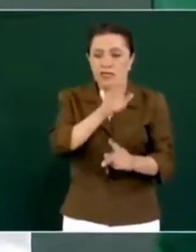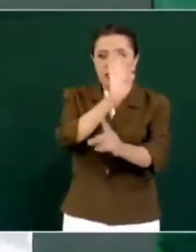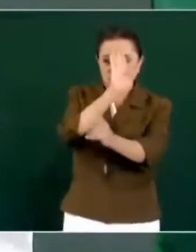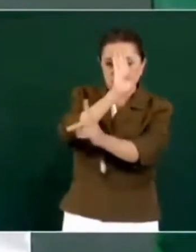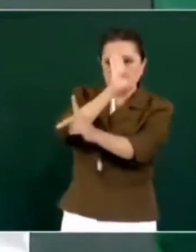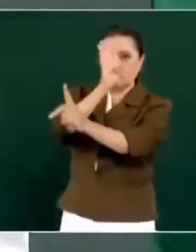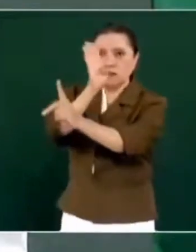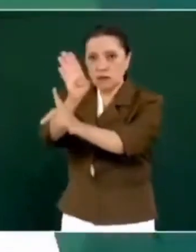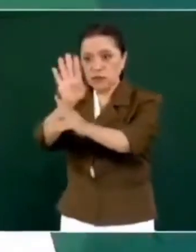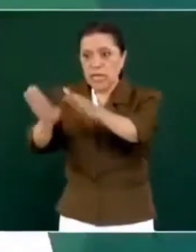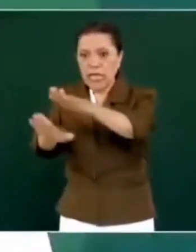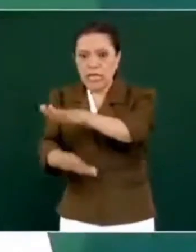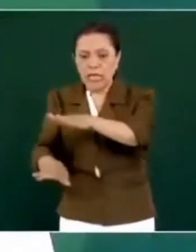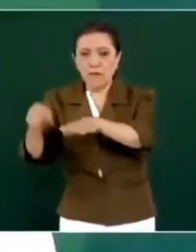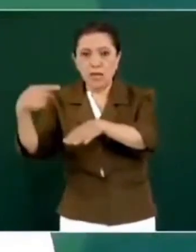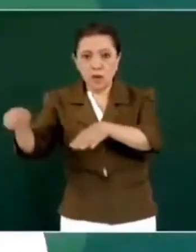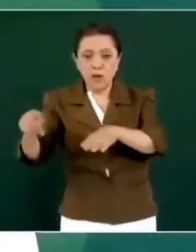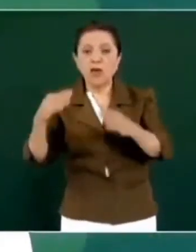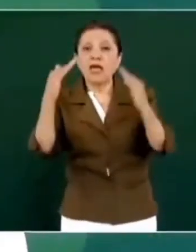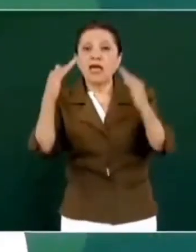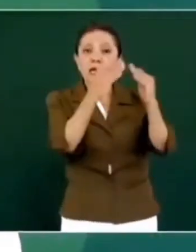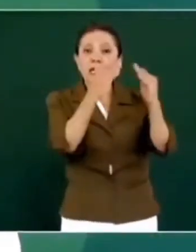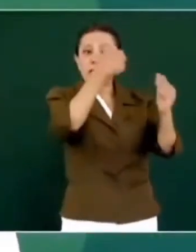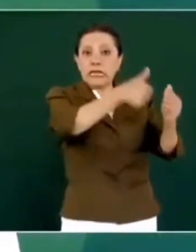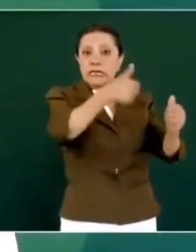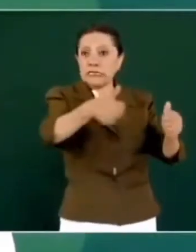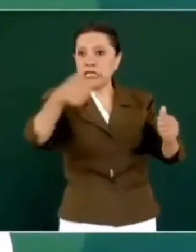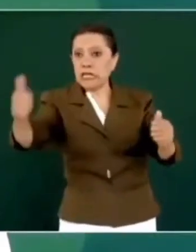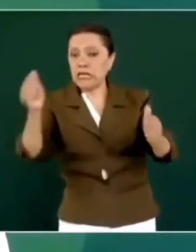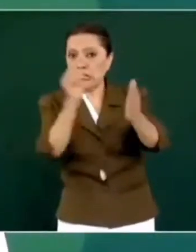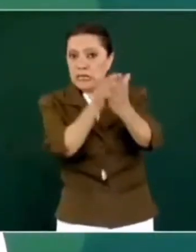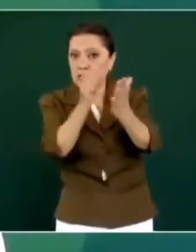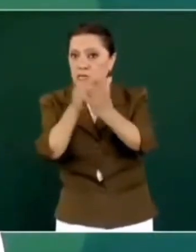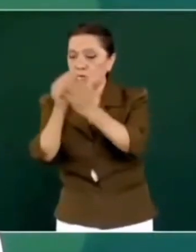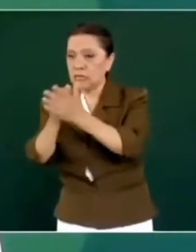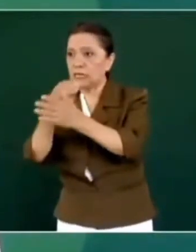abajo, casa por casa, informando,